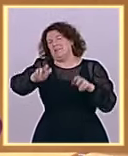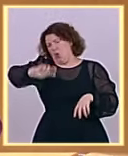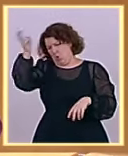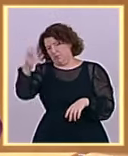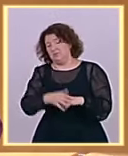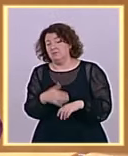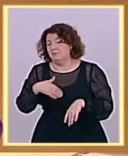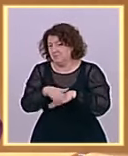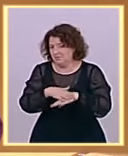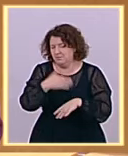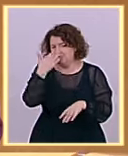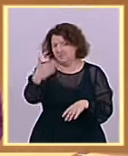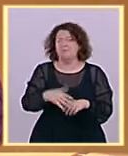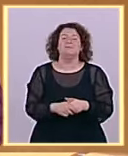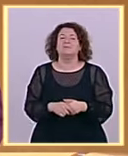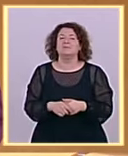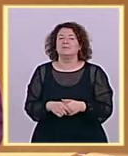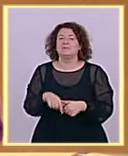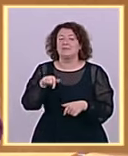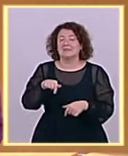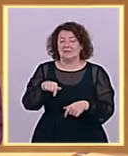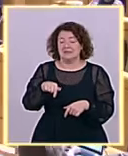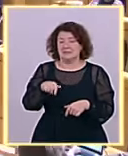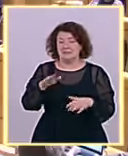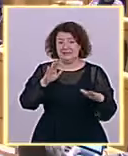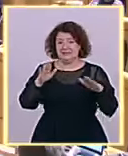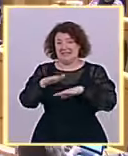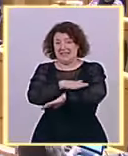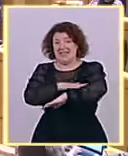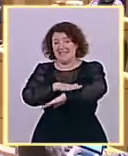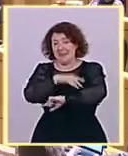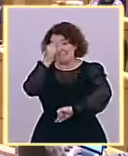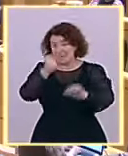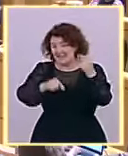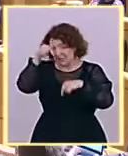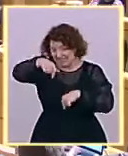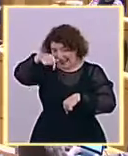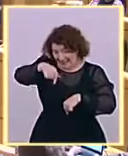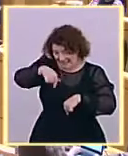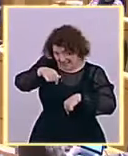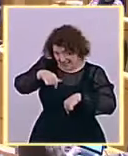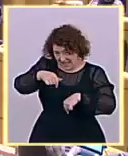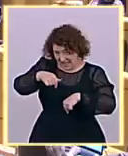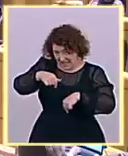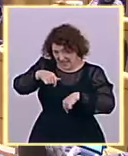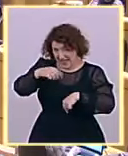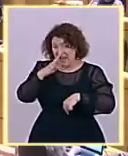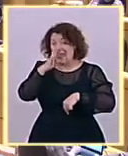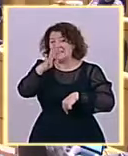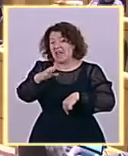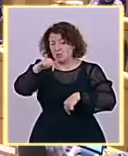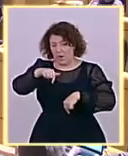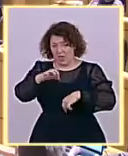legislatura. De esta legislatura. Porque esperemos tener